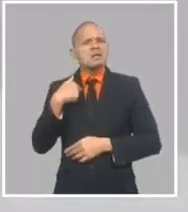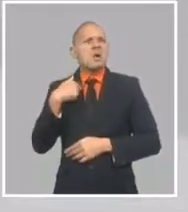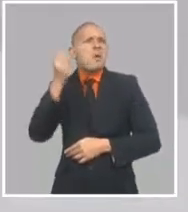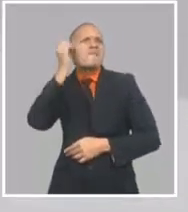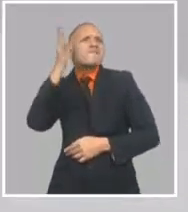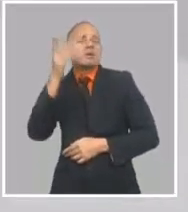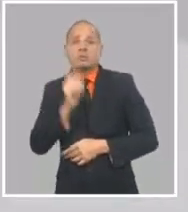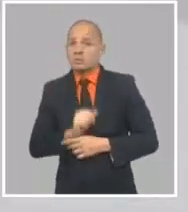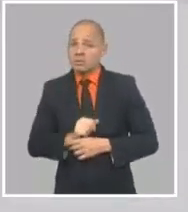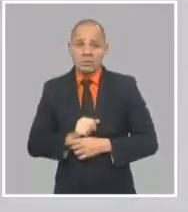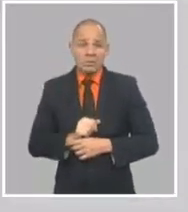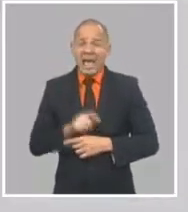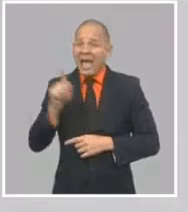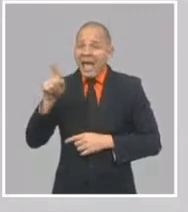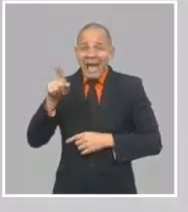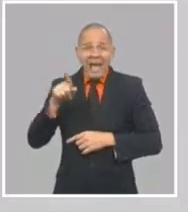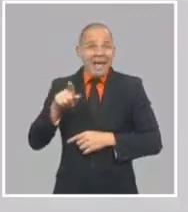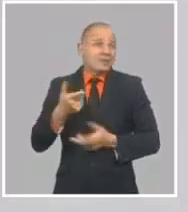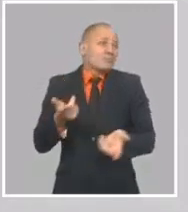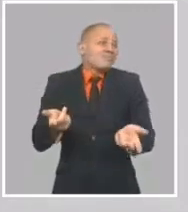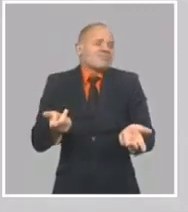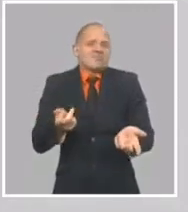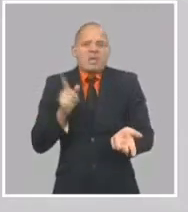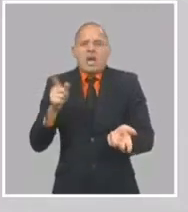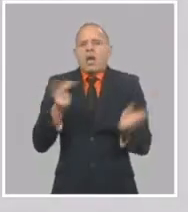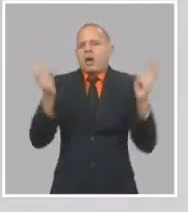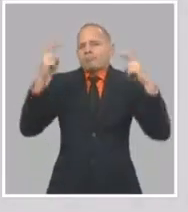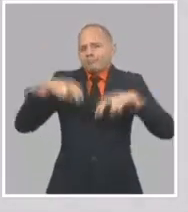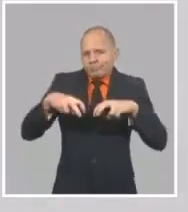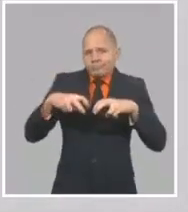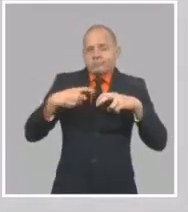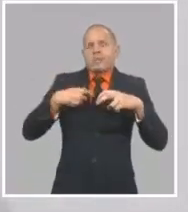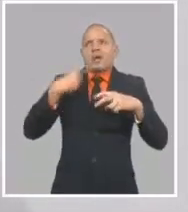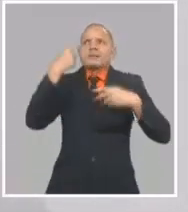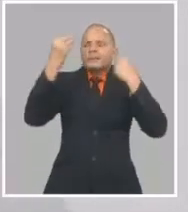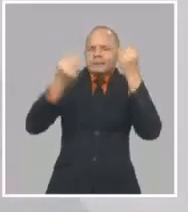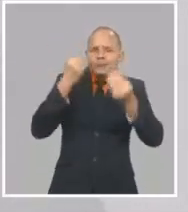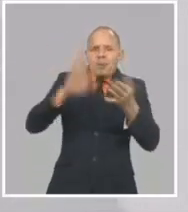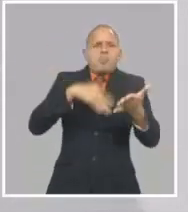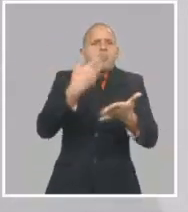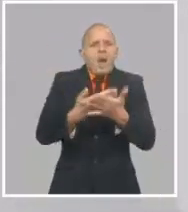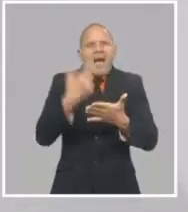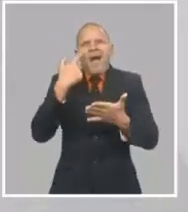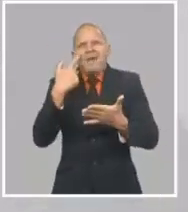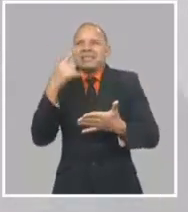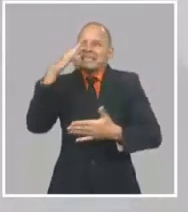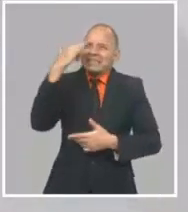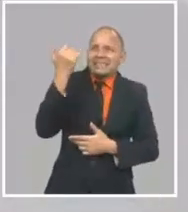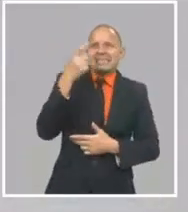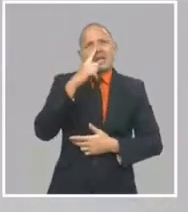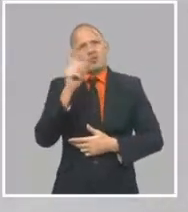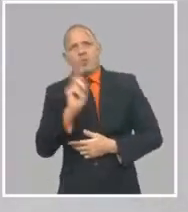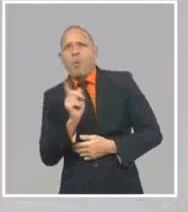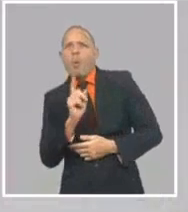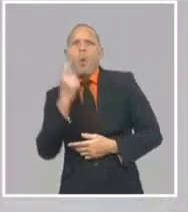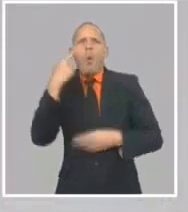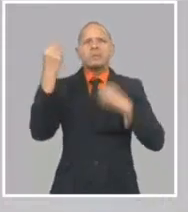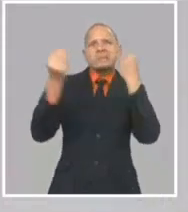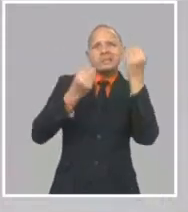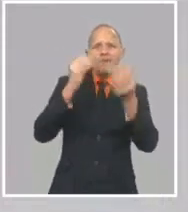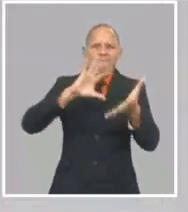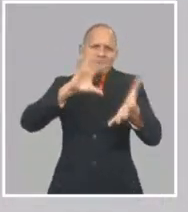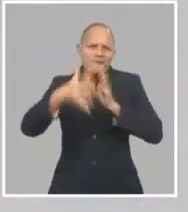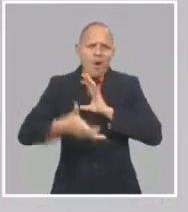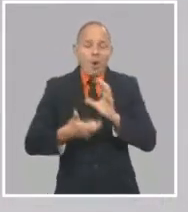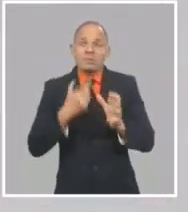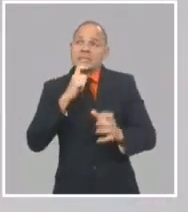se hicieron varias reuniones, se evaluó la información de lo que se estaba importando para las personas naturales, con la aduana, se identificaron